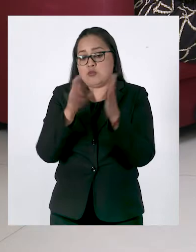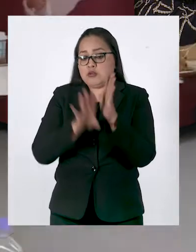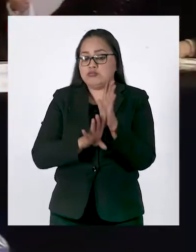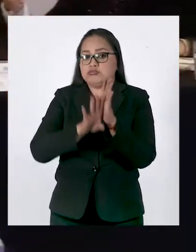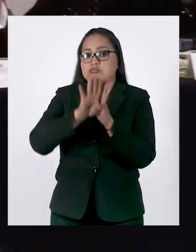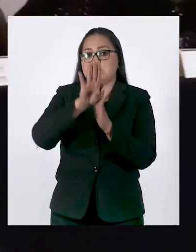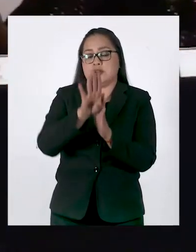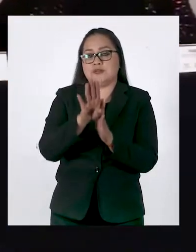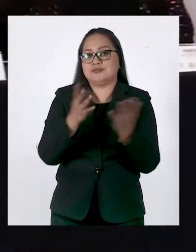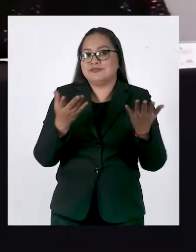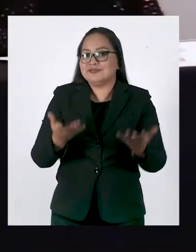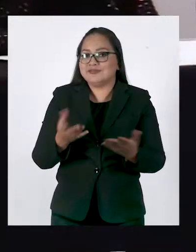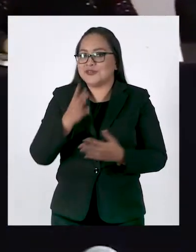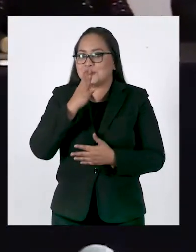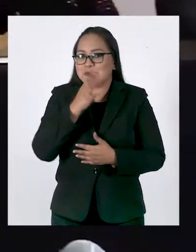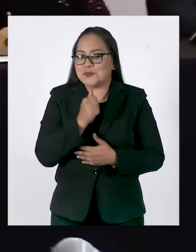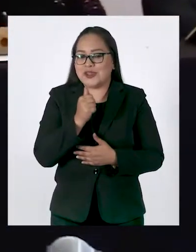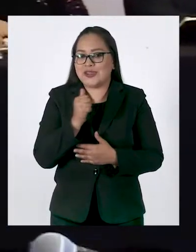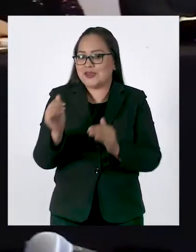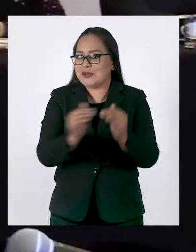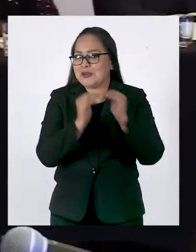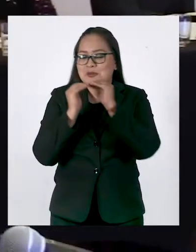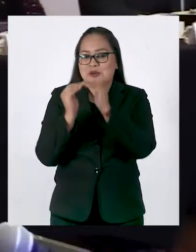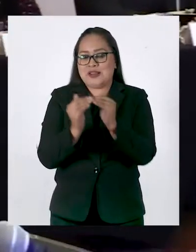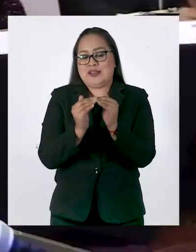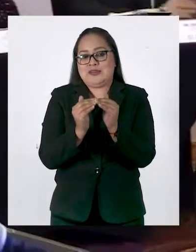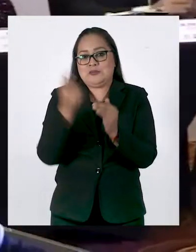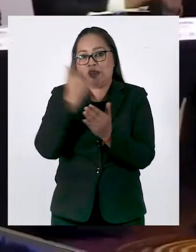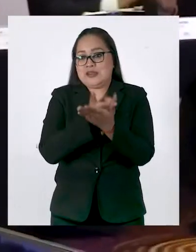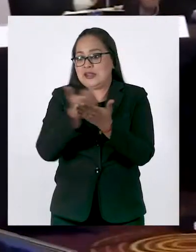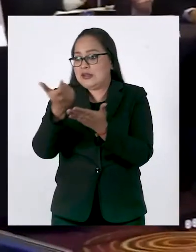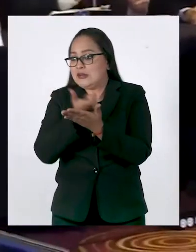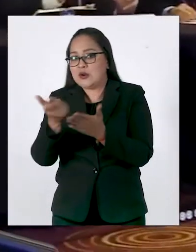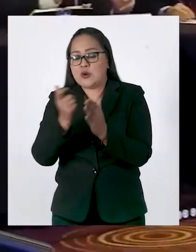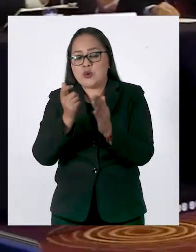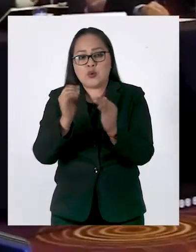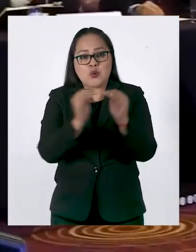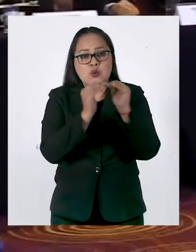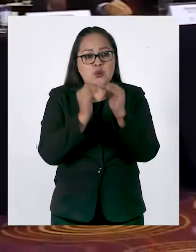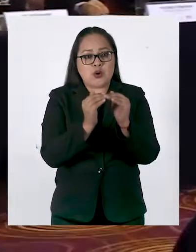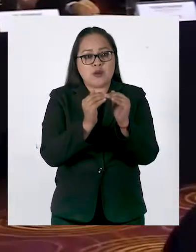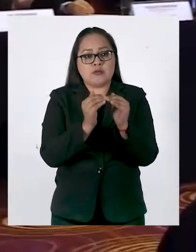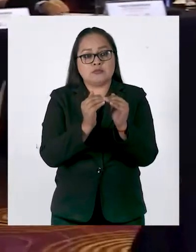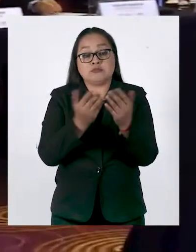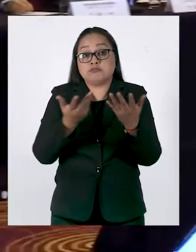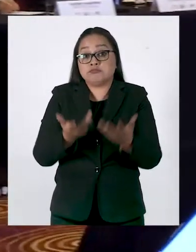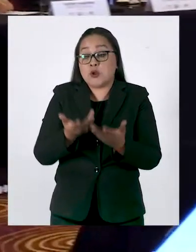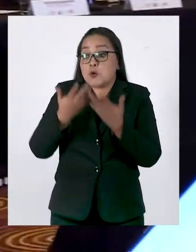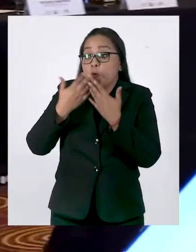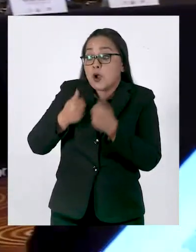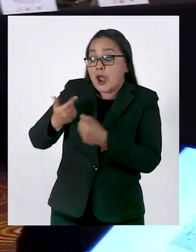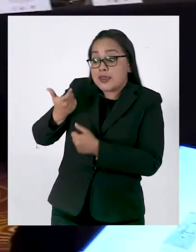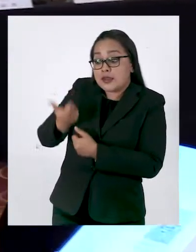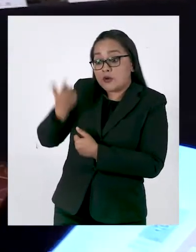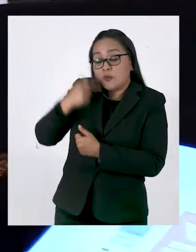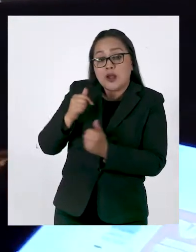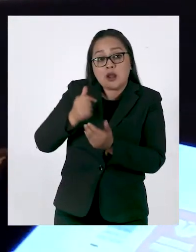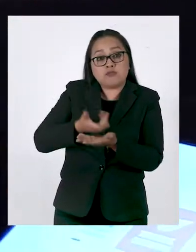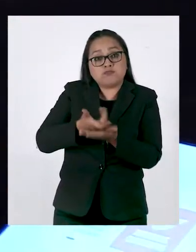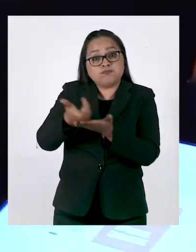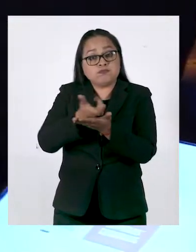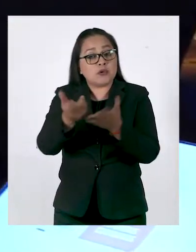crecimiento económico. No puede haber equidad en el ingreso si no hay que distribuir.